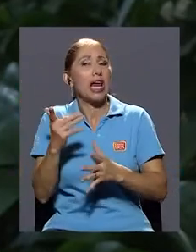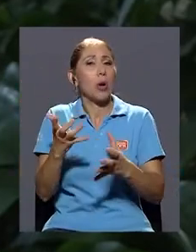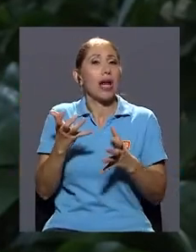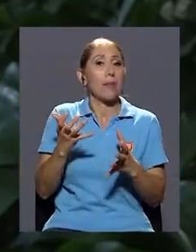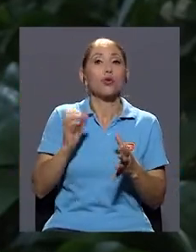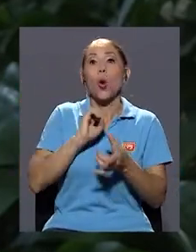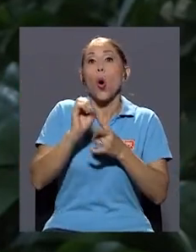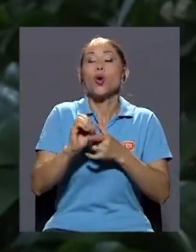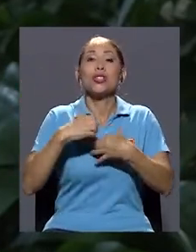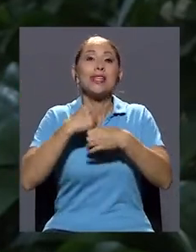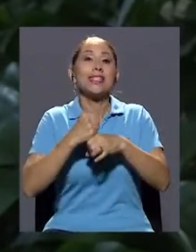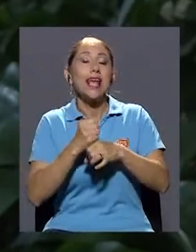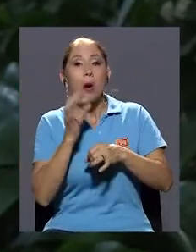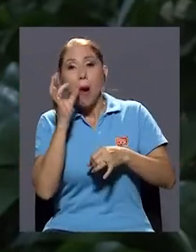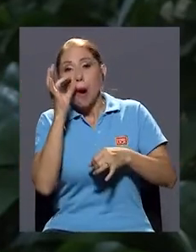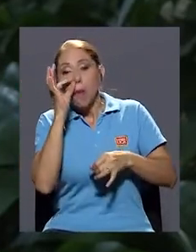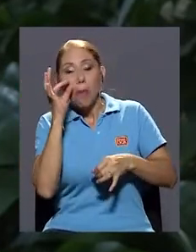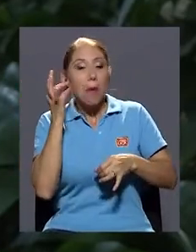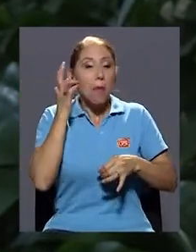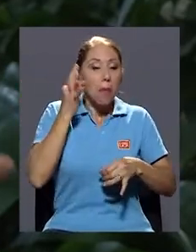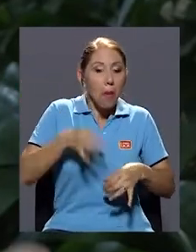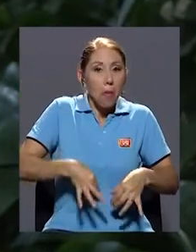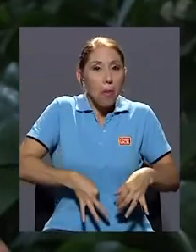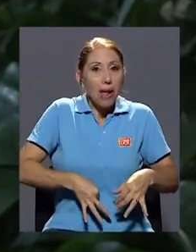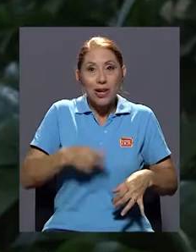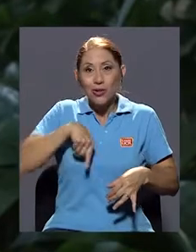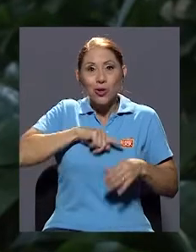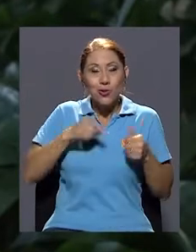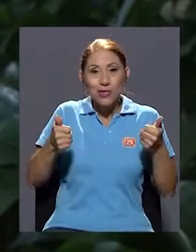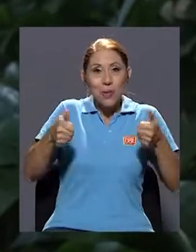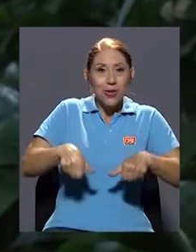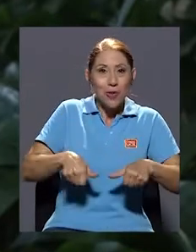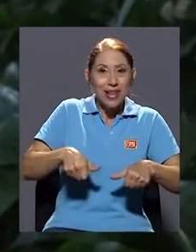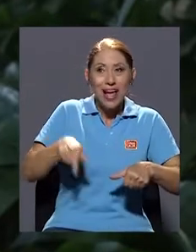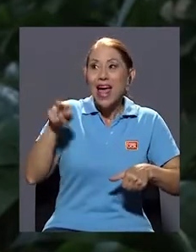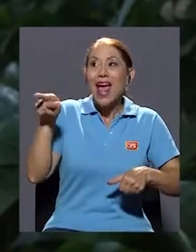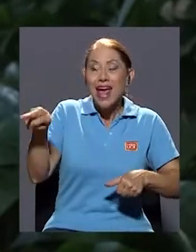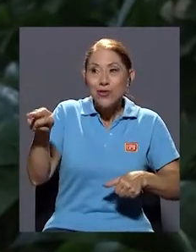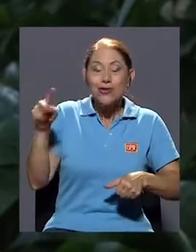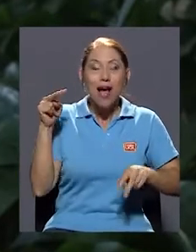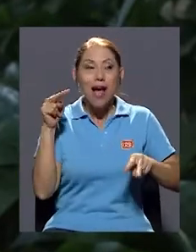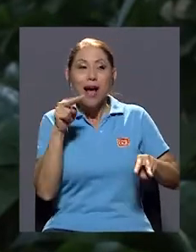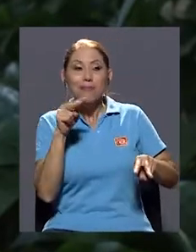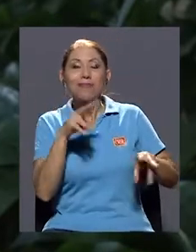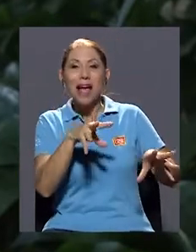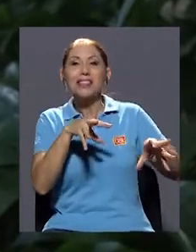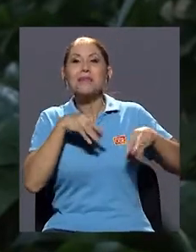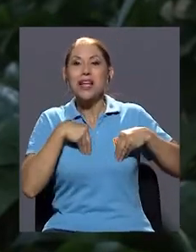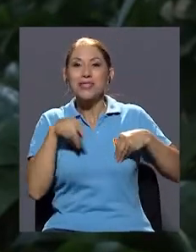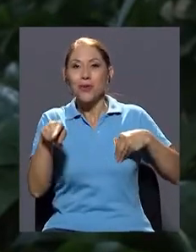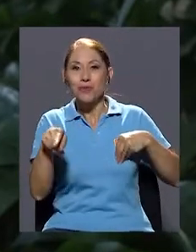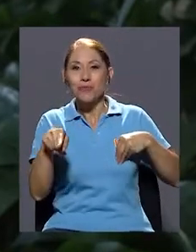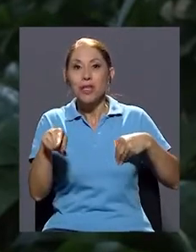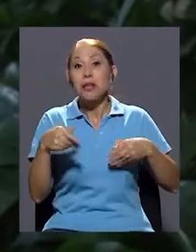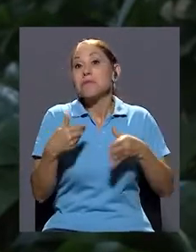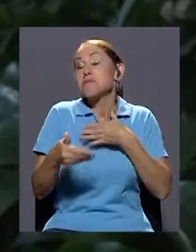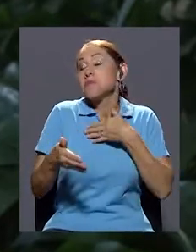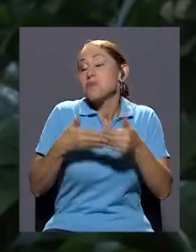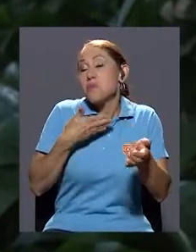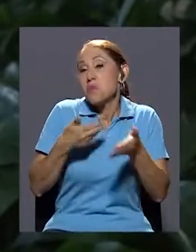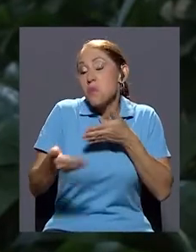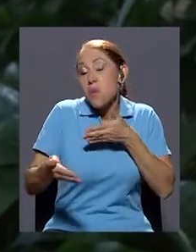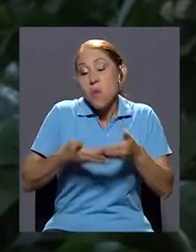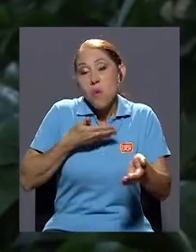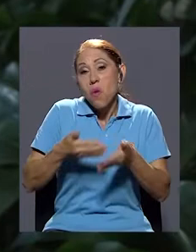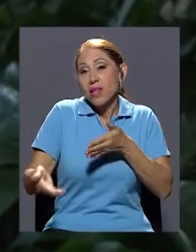cuando no estábamos de acuerdo, etc. Lo que primero están leyendo es la aceptación. Así bien sea un ensayo a